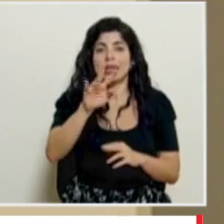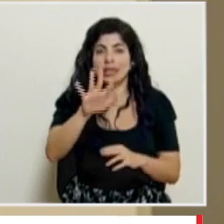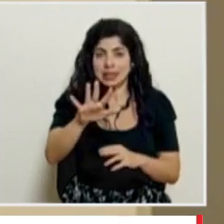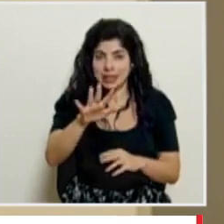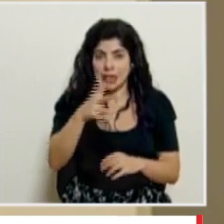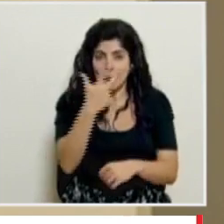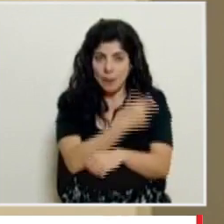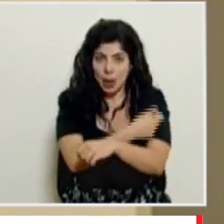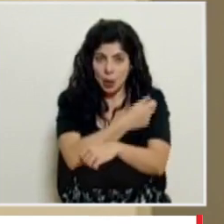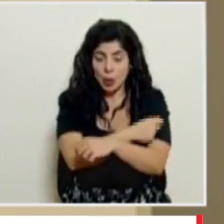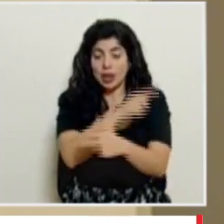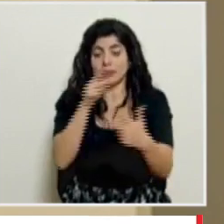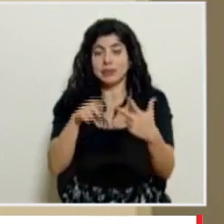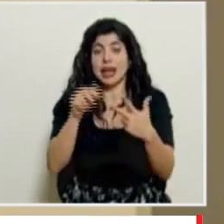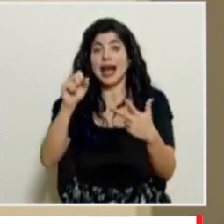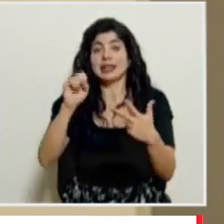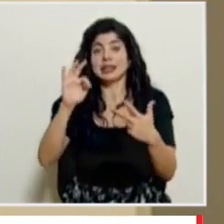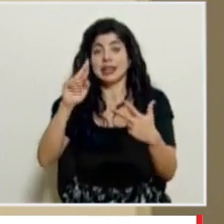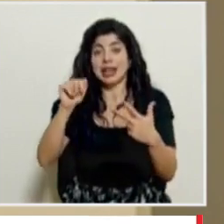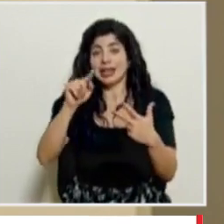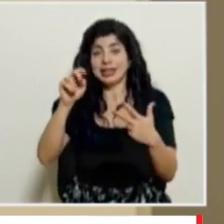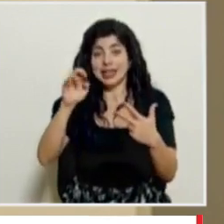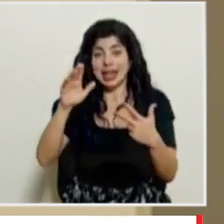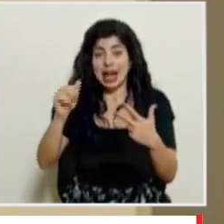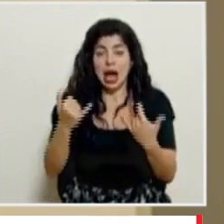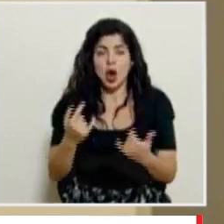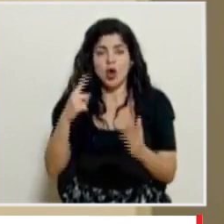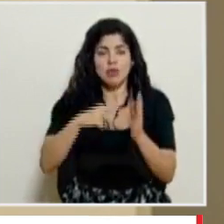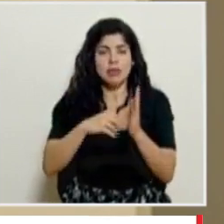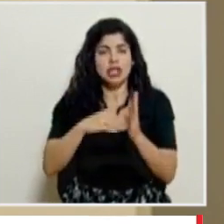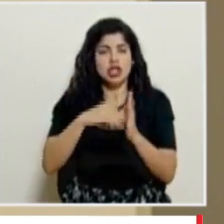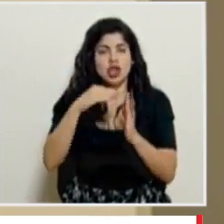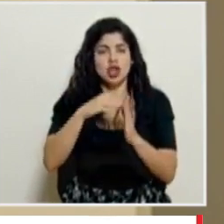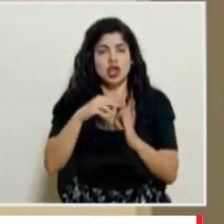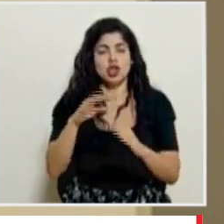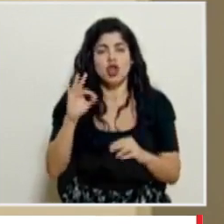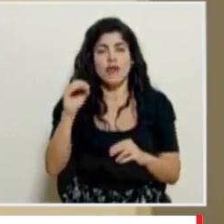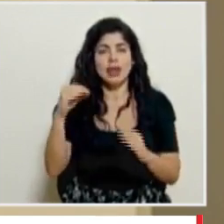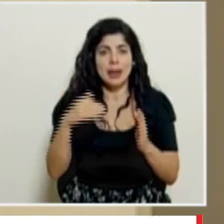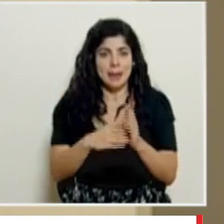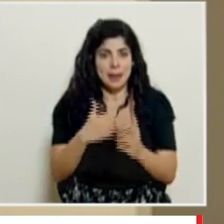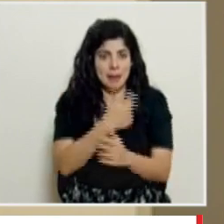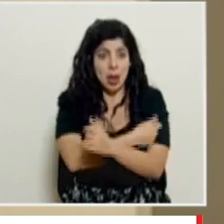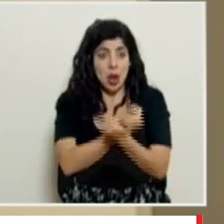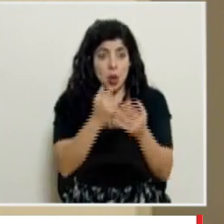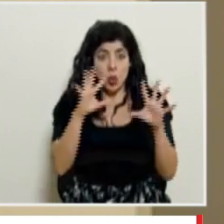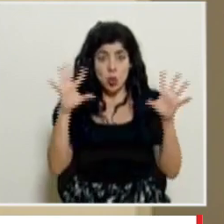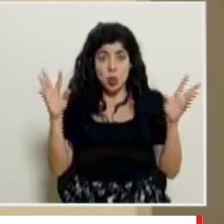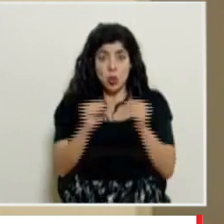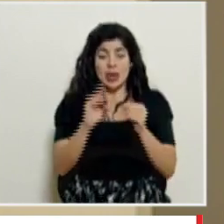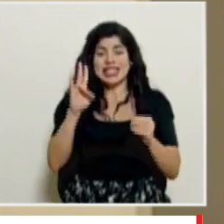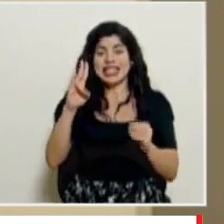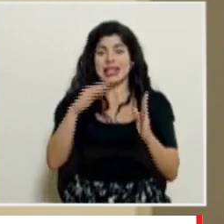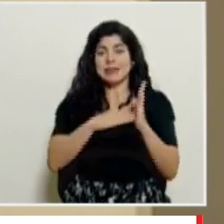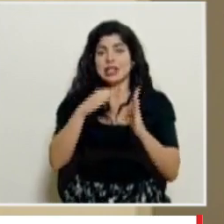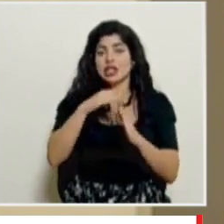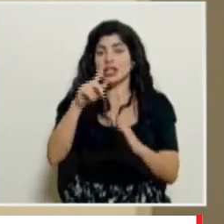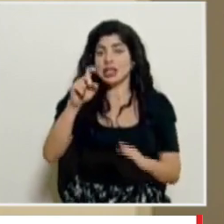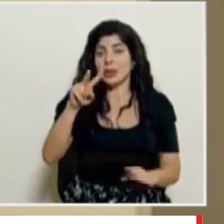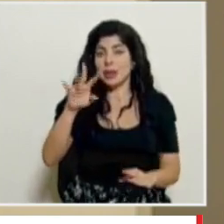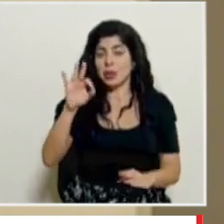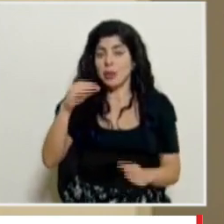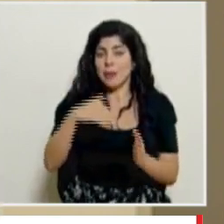dosis y el de AstraZeneca se mantiene en un millón noventa dos mil dosis eso nos da aproximadamente siete millones ciento